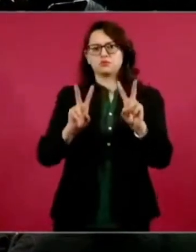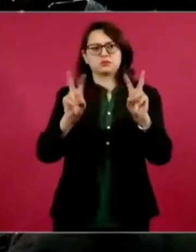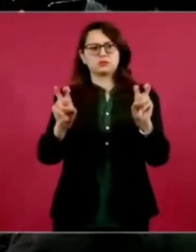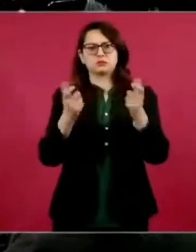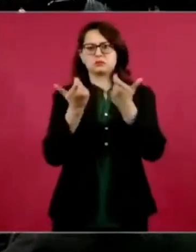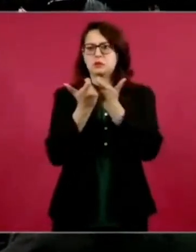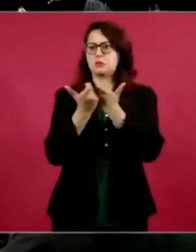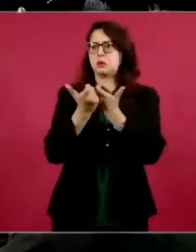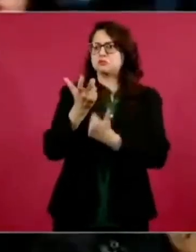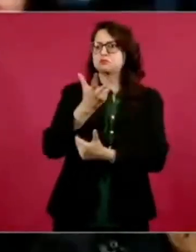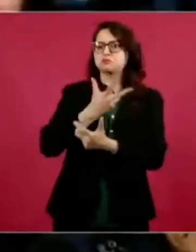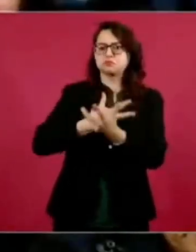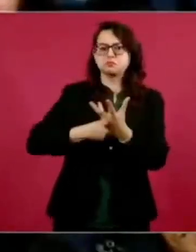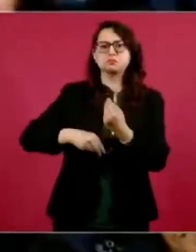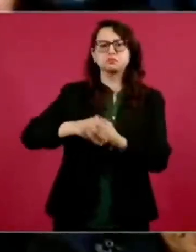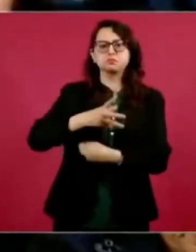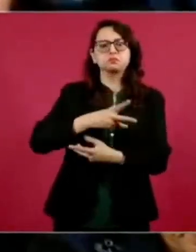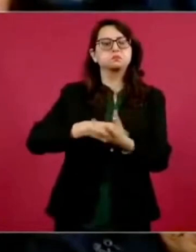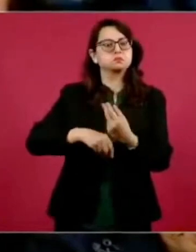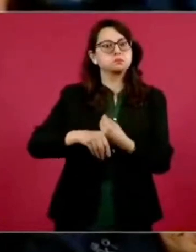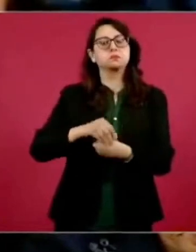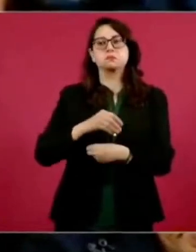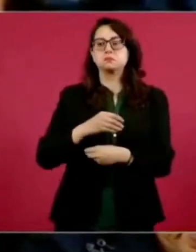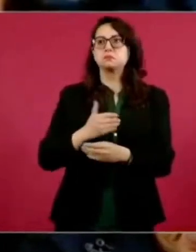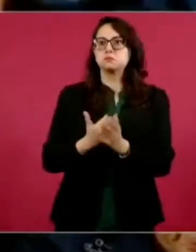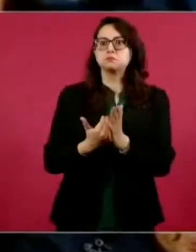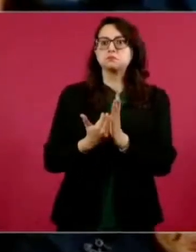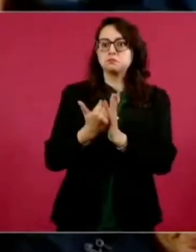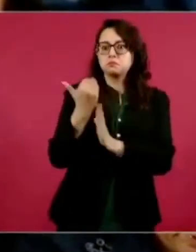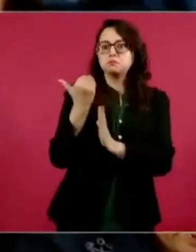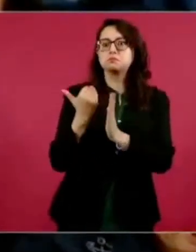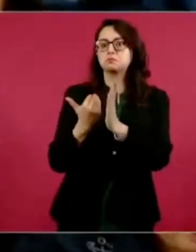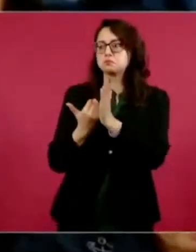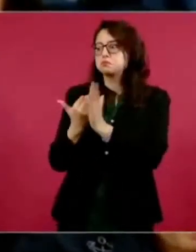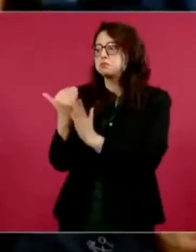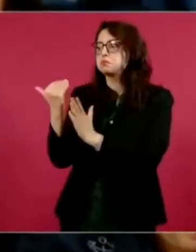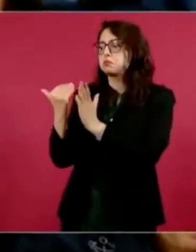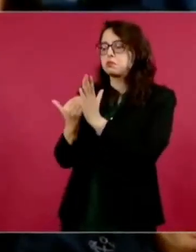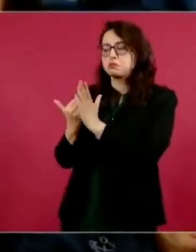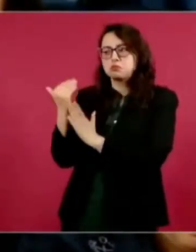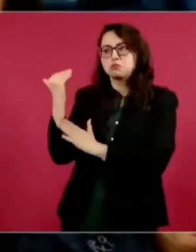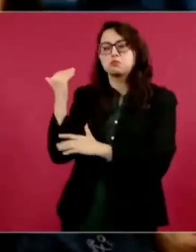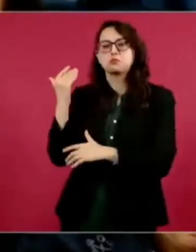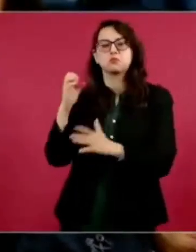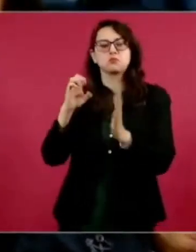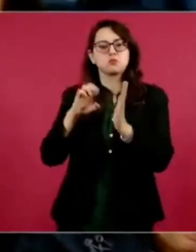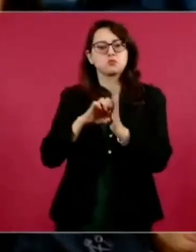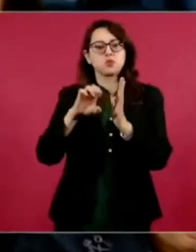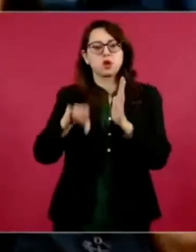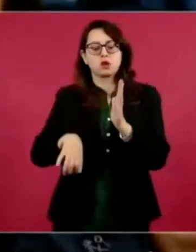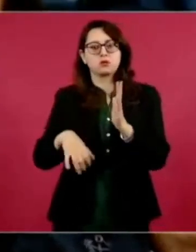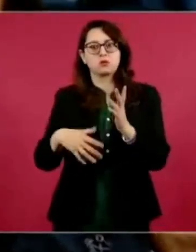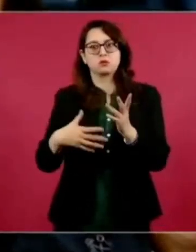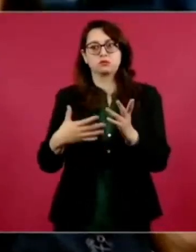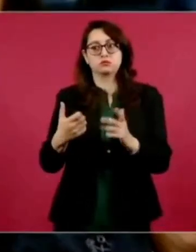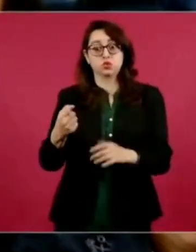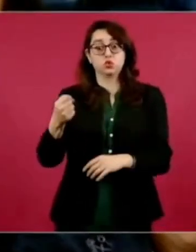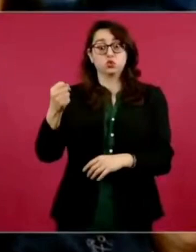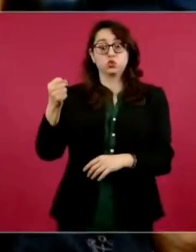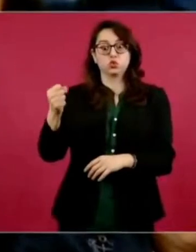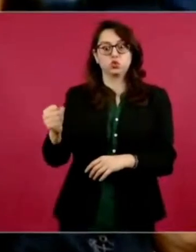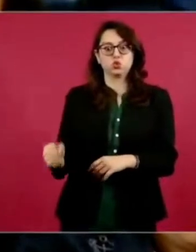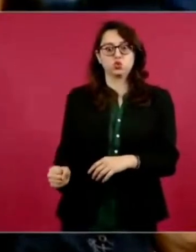en regiones, sobresale lo que es la parte sur del